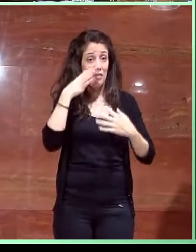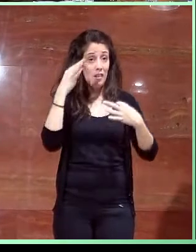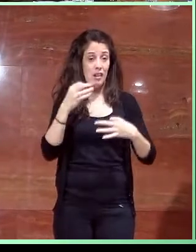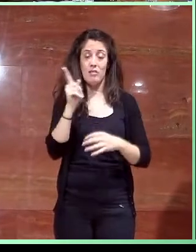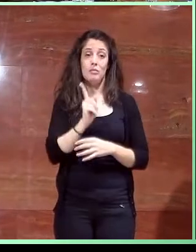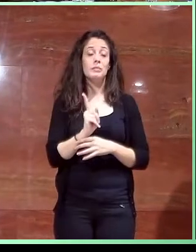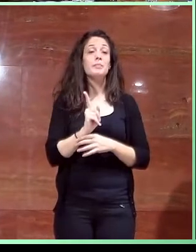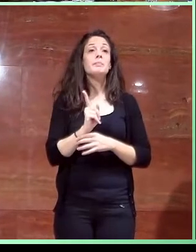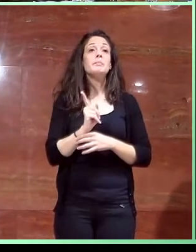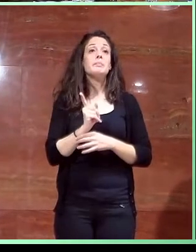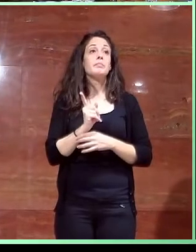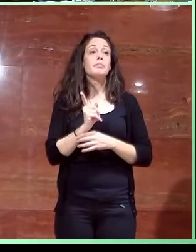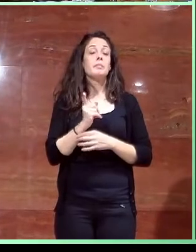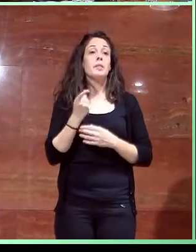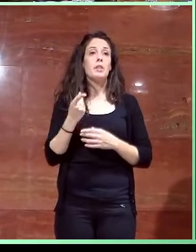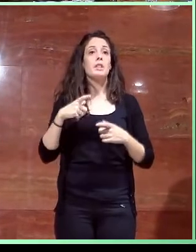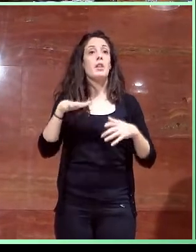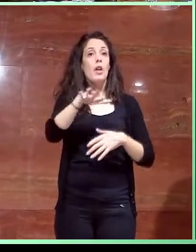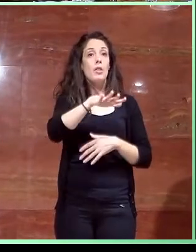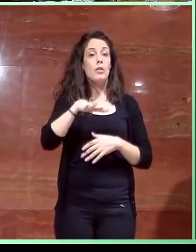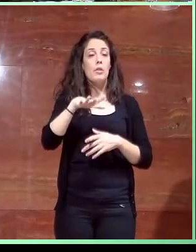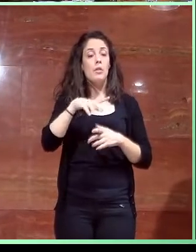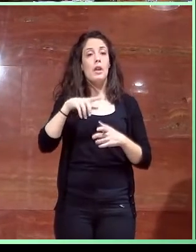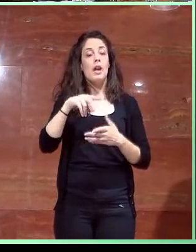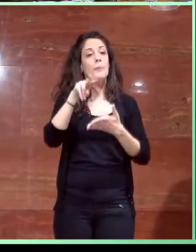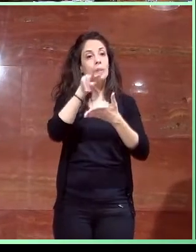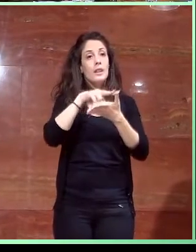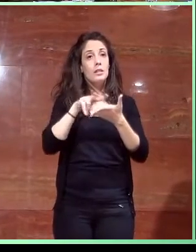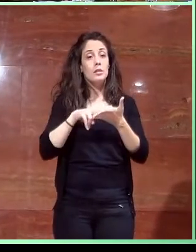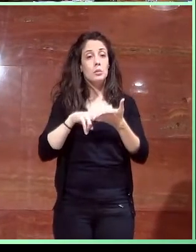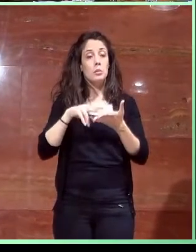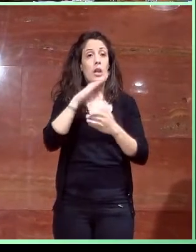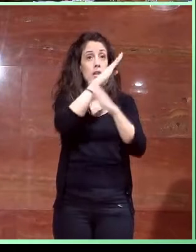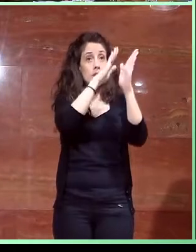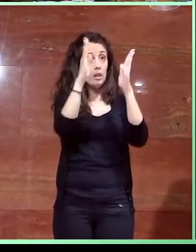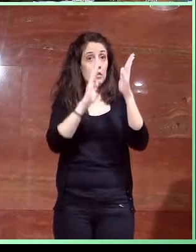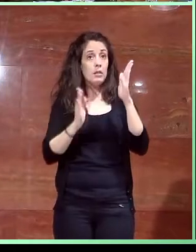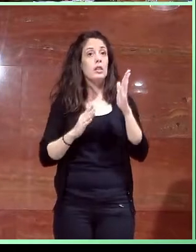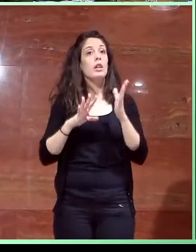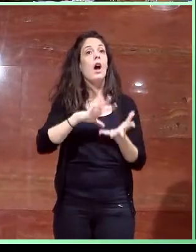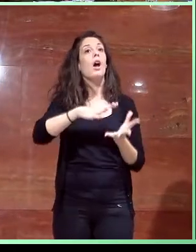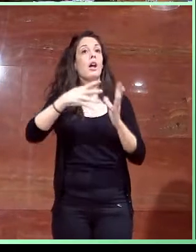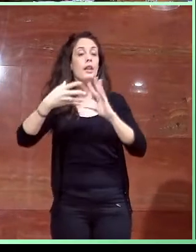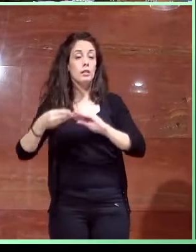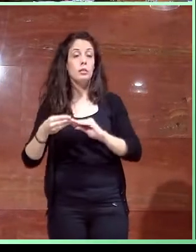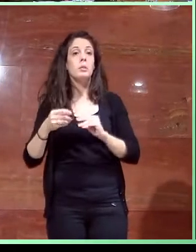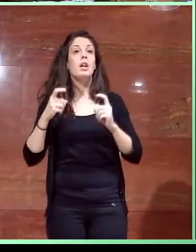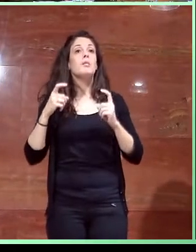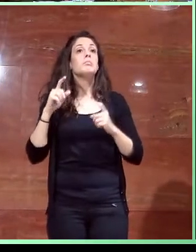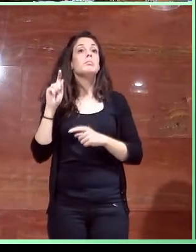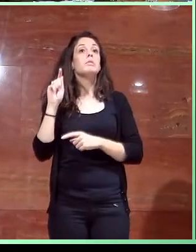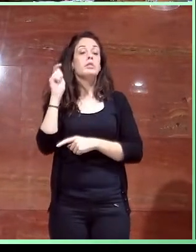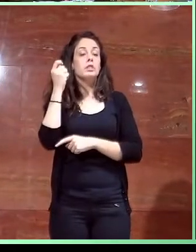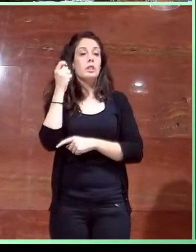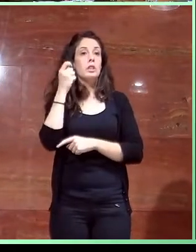y al final se habilitó una sala de lectura de la biblioteca para, digamos, conseguir que se pudiera celebrar